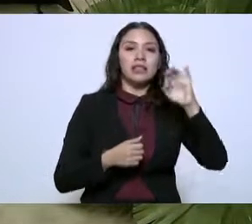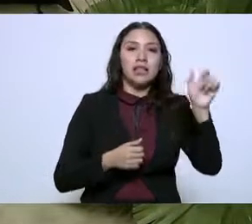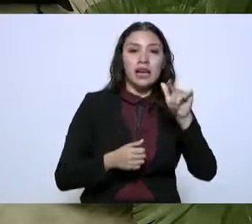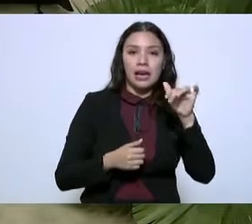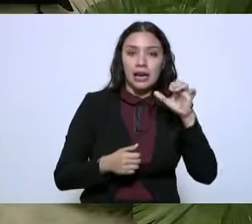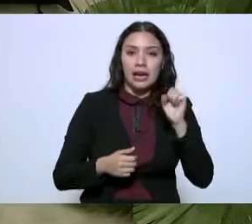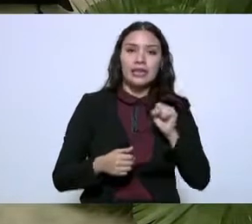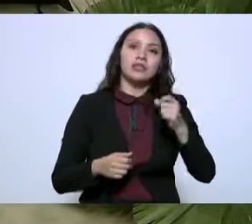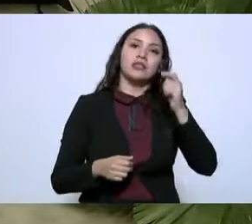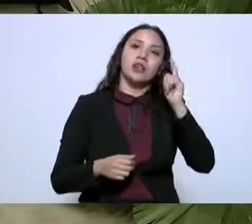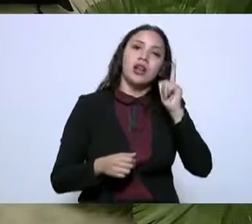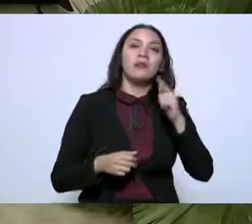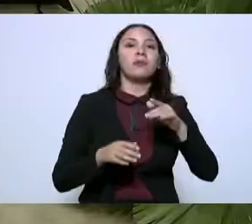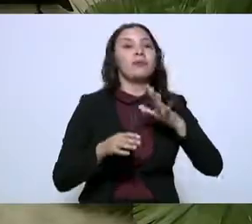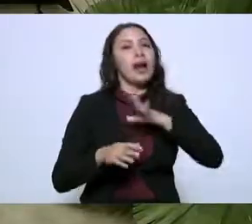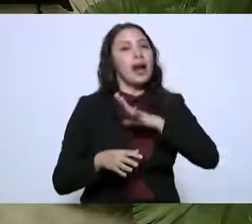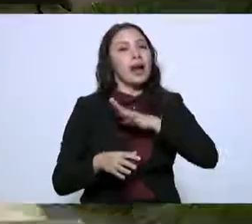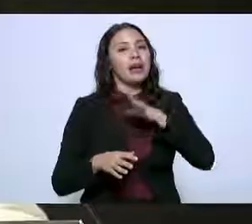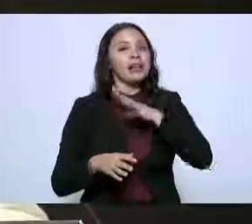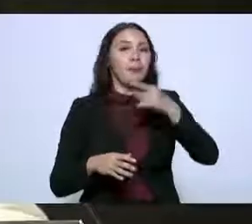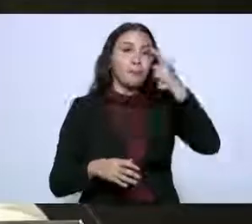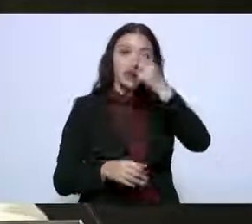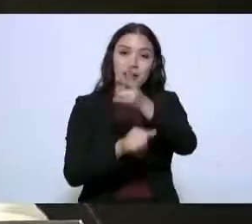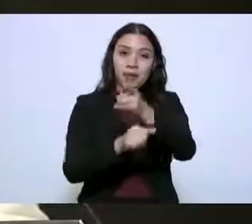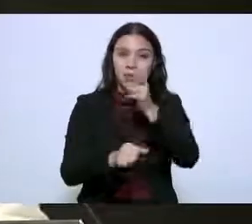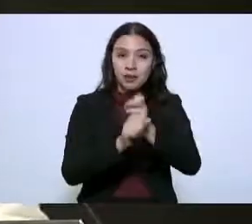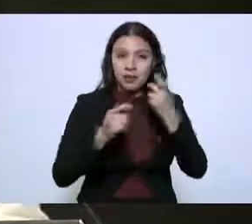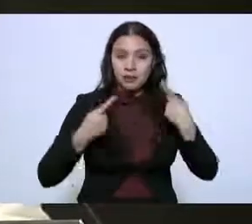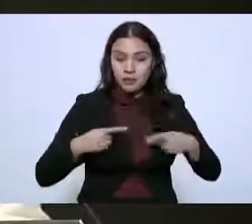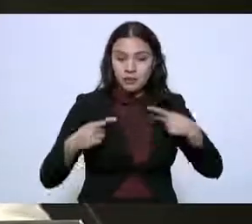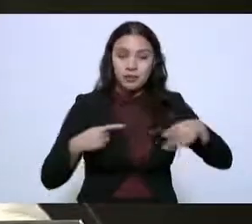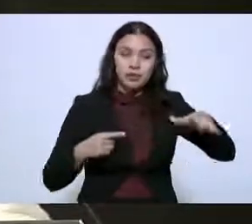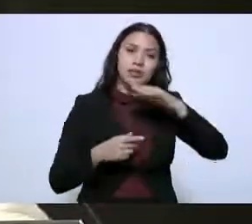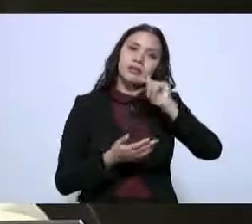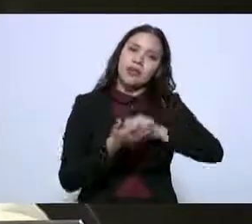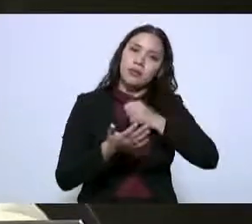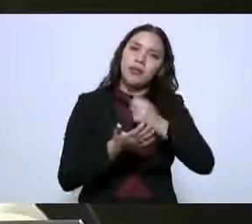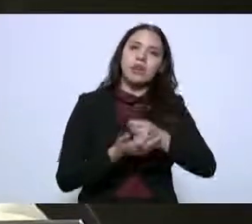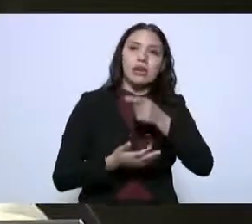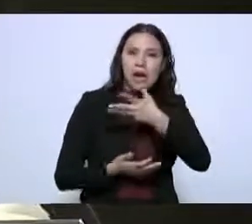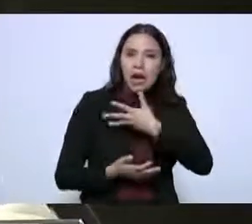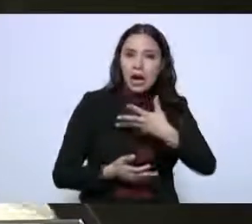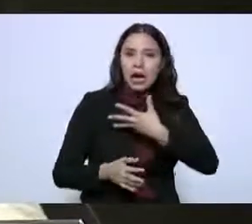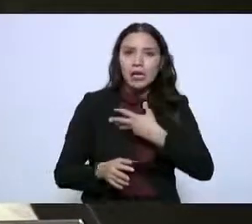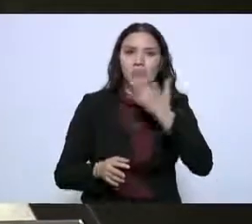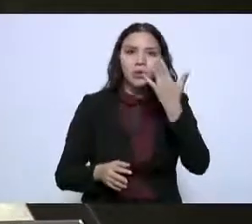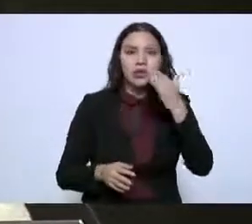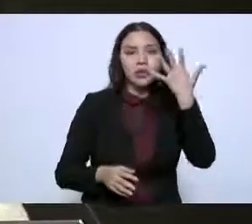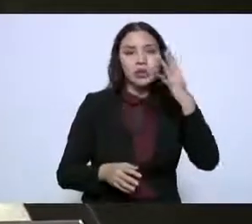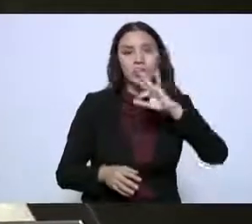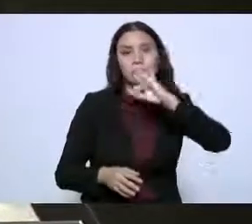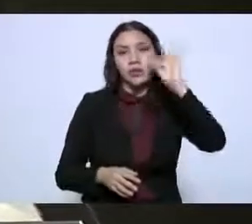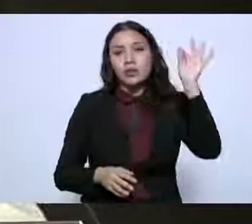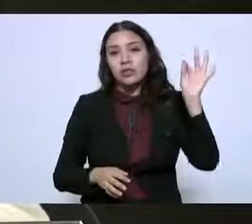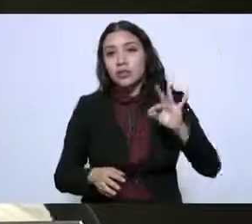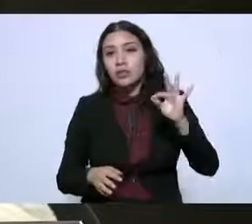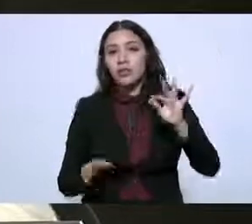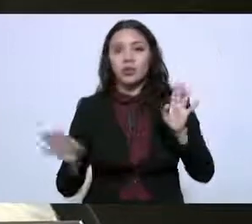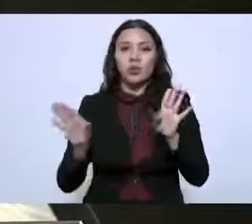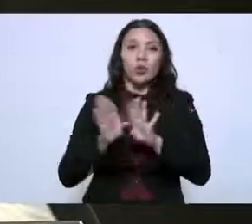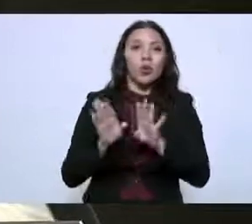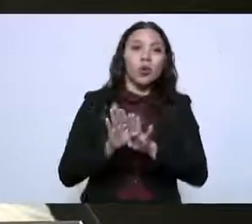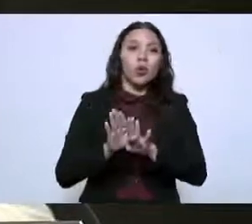40 tour operadores e inversionistas y debido a que Tamaulipas cuenta con un 55% de